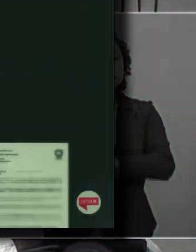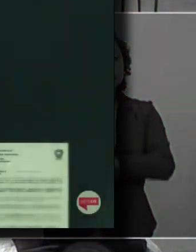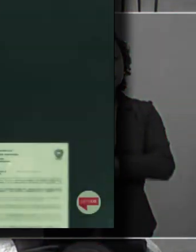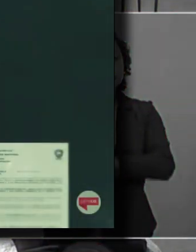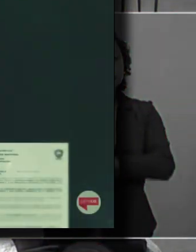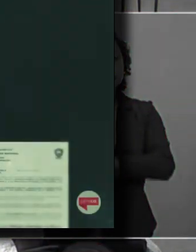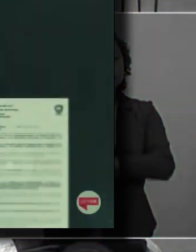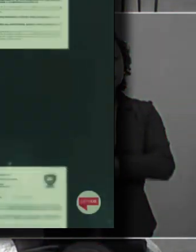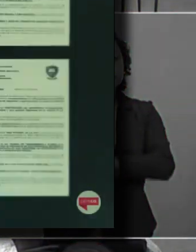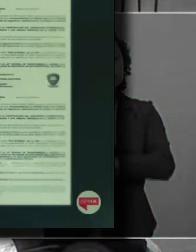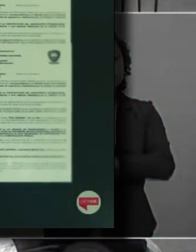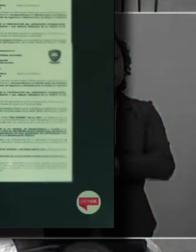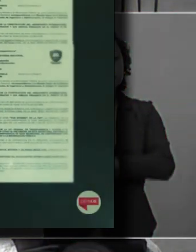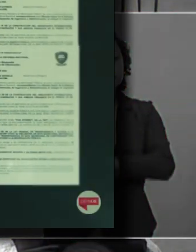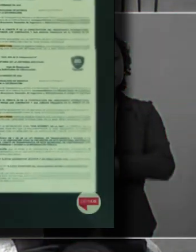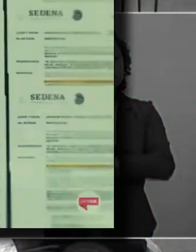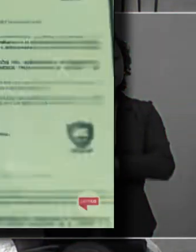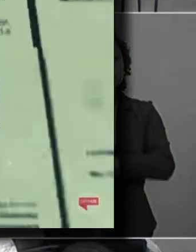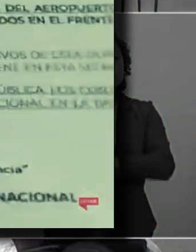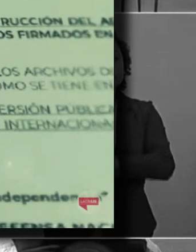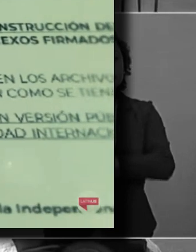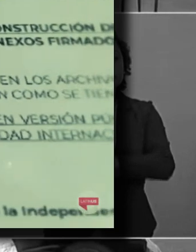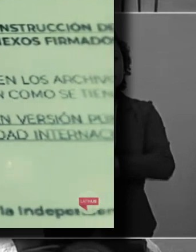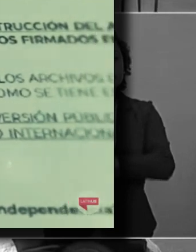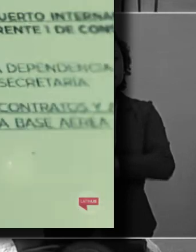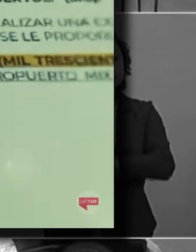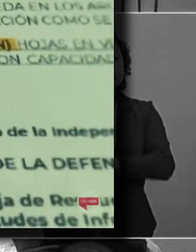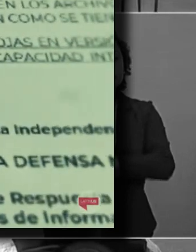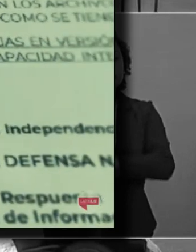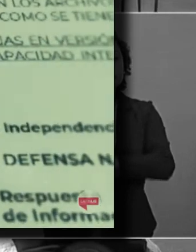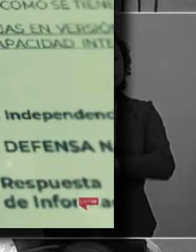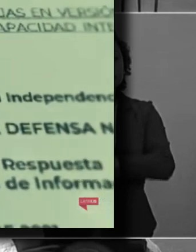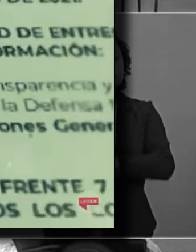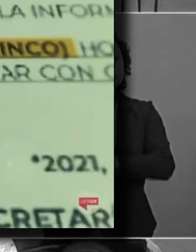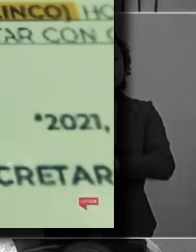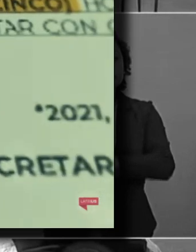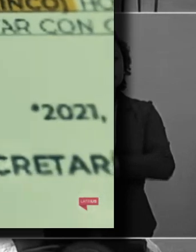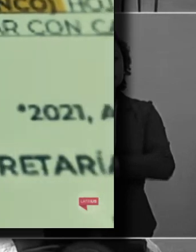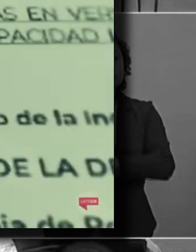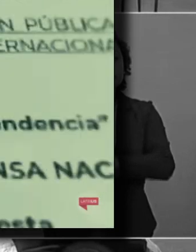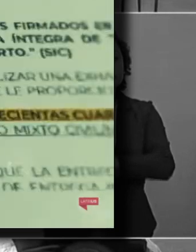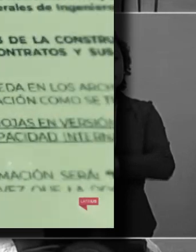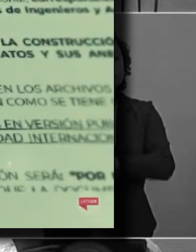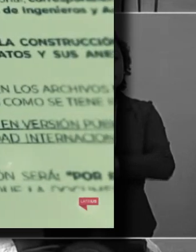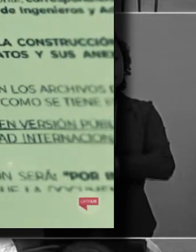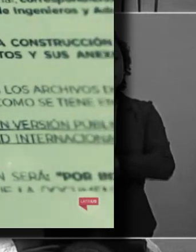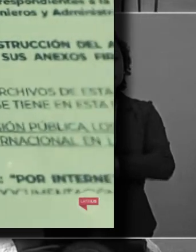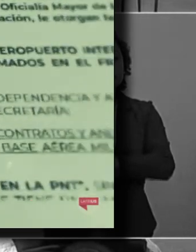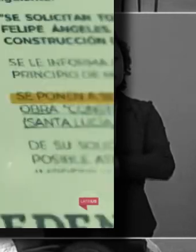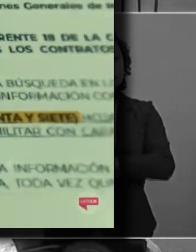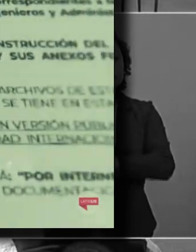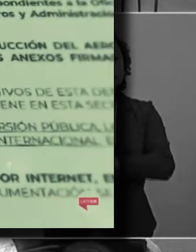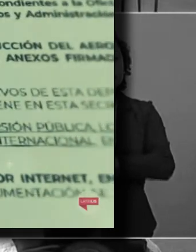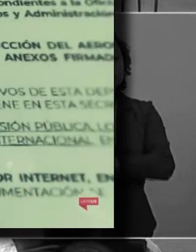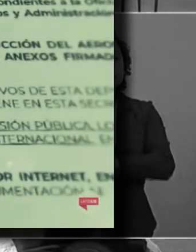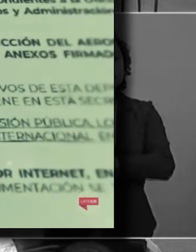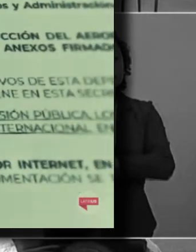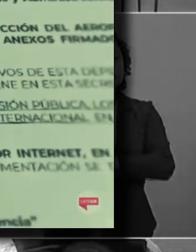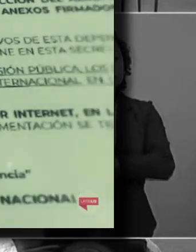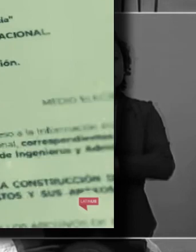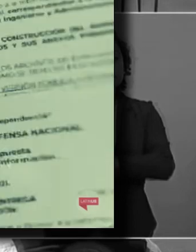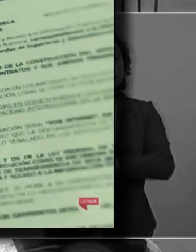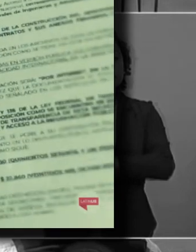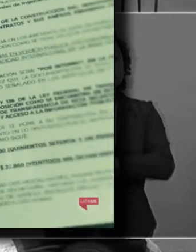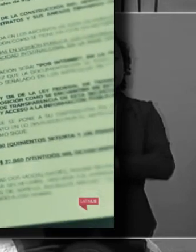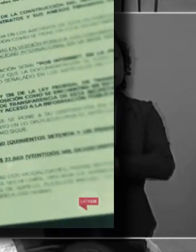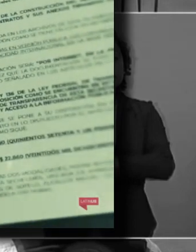En una revisión a 966 contratos que la Sedena ha entregado entre 2019 y 2021, Latinos encontró que en las obras del nuevo aeropuerto participan empresas fantasma y sociedades